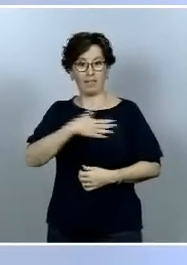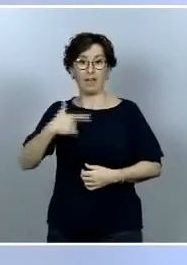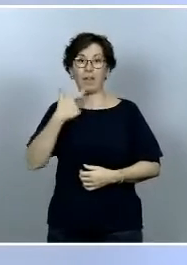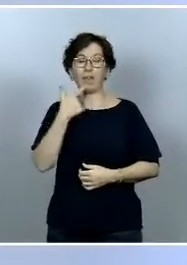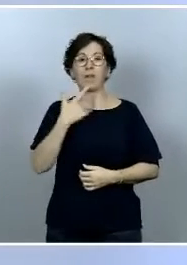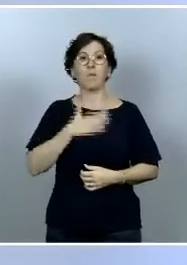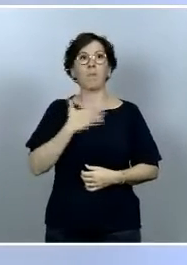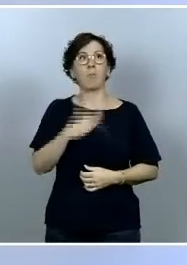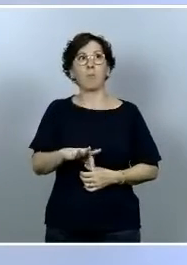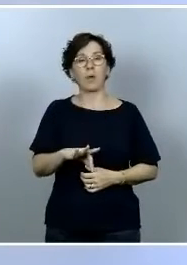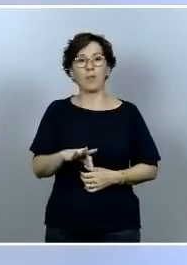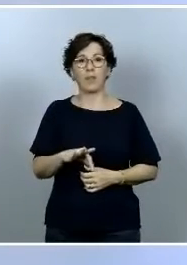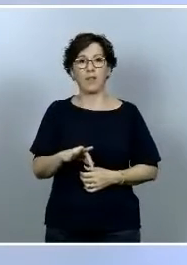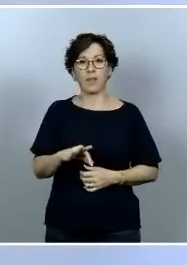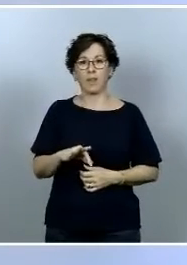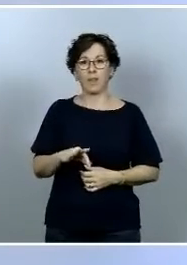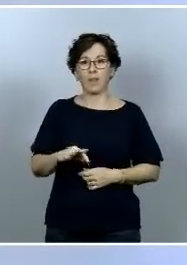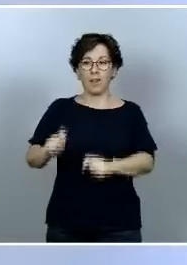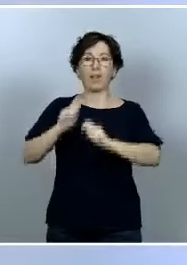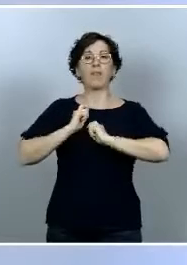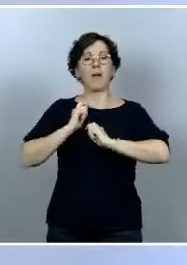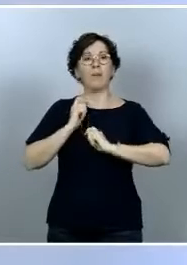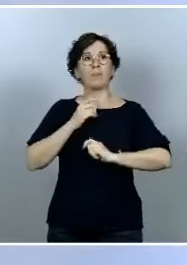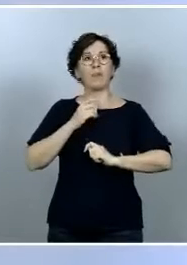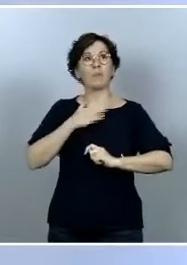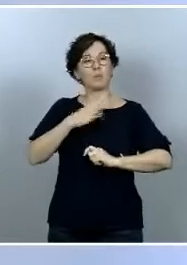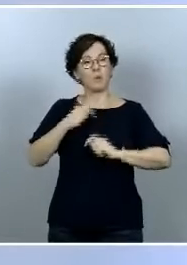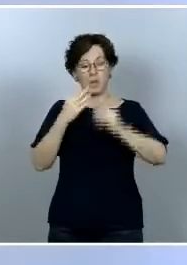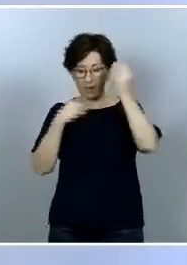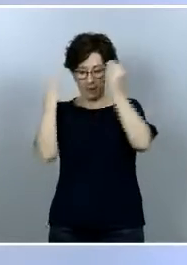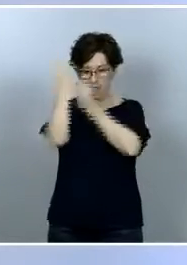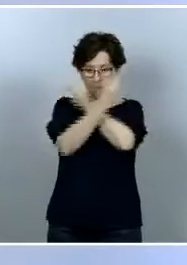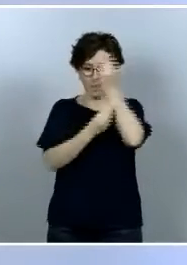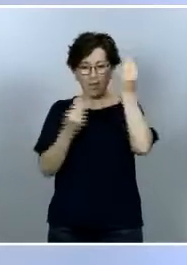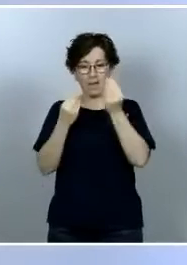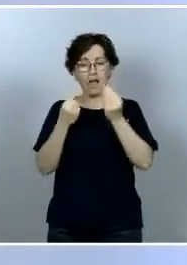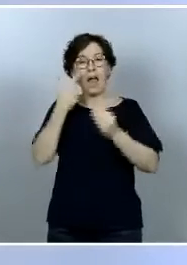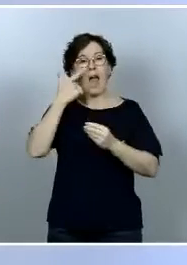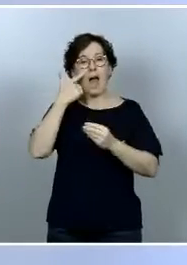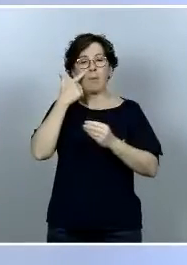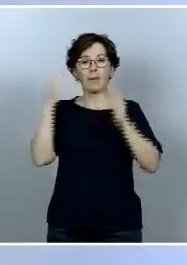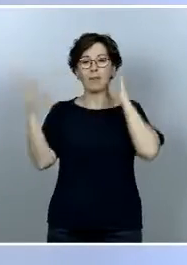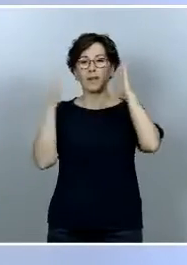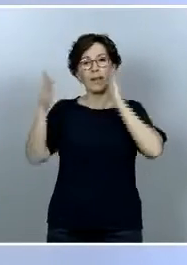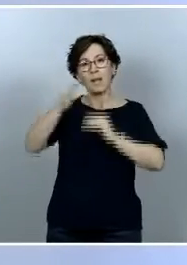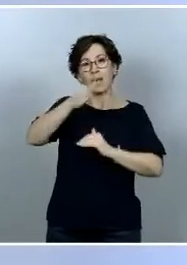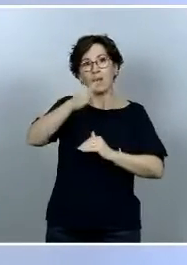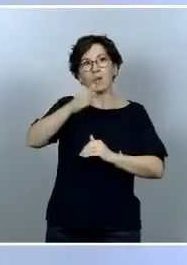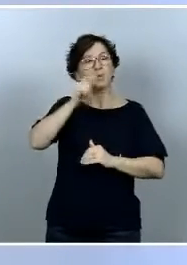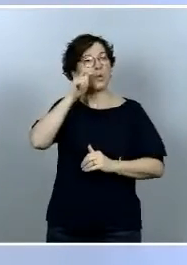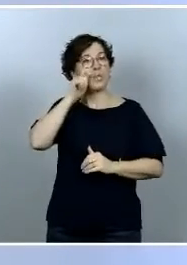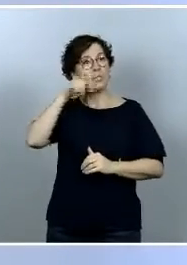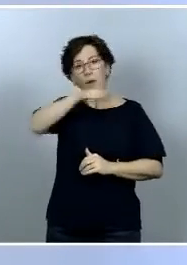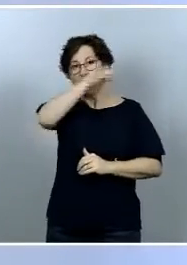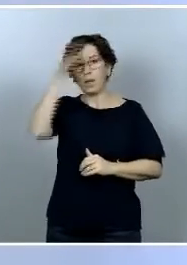permitamos o estemos estudiando cómo abordar la temporada turística este verano. Saben ustedes que también lo notificó el presidente del Gobierno y estamos